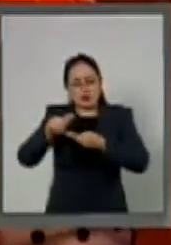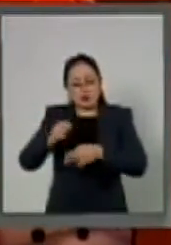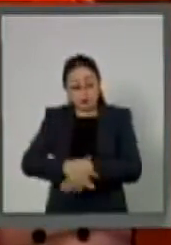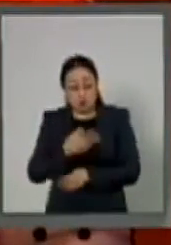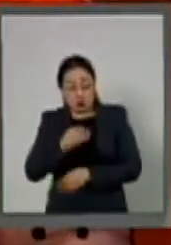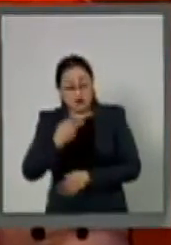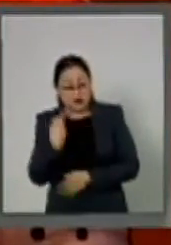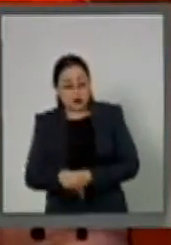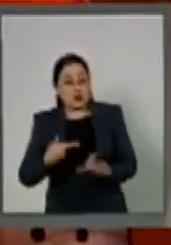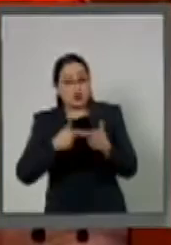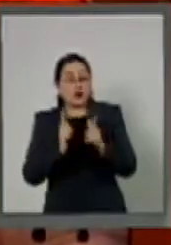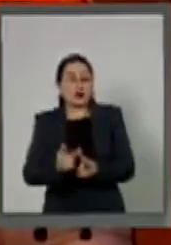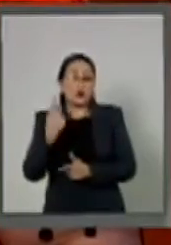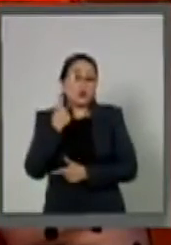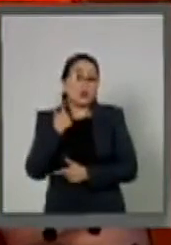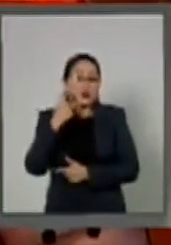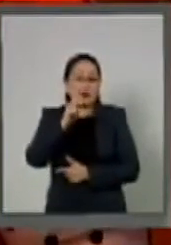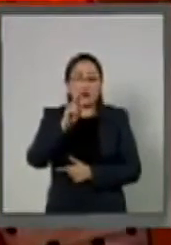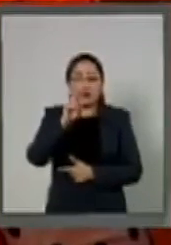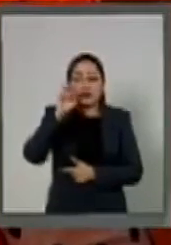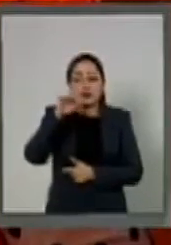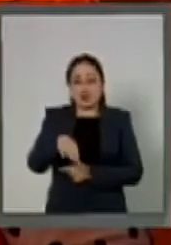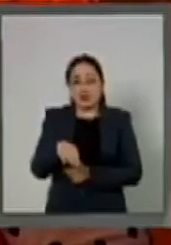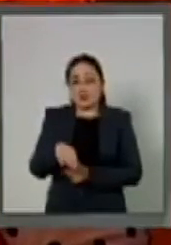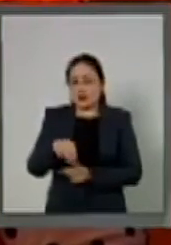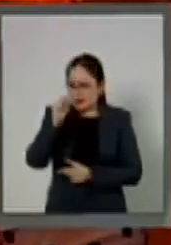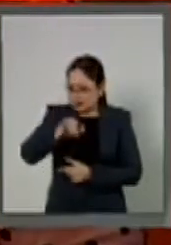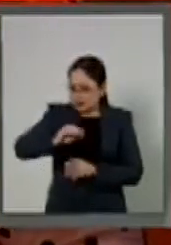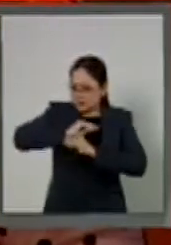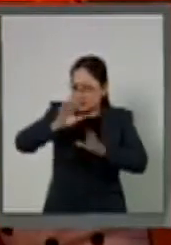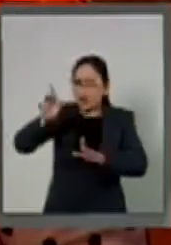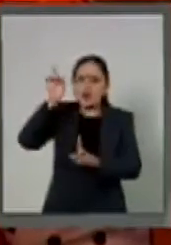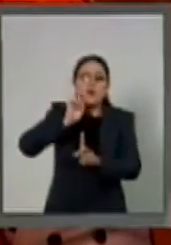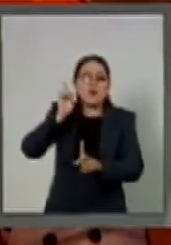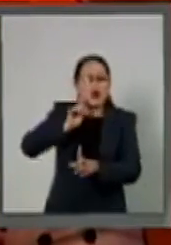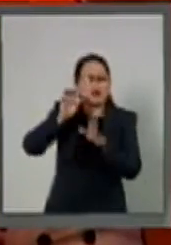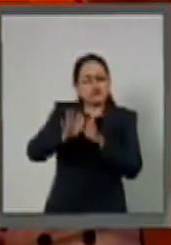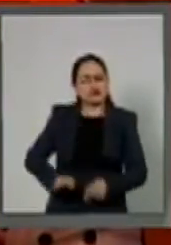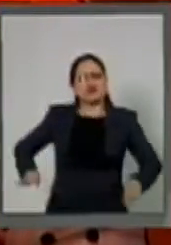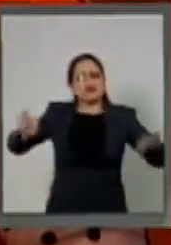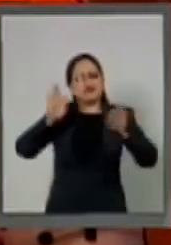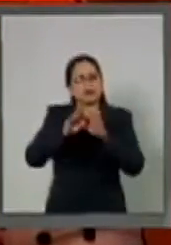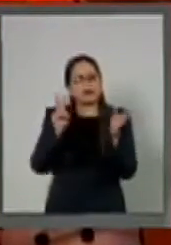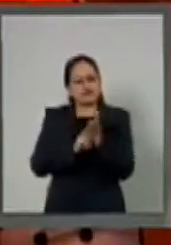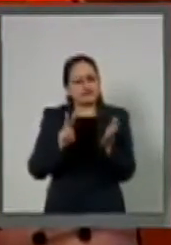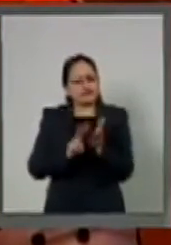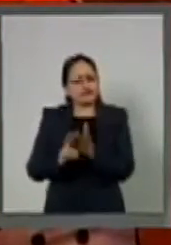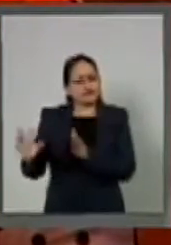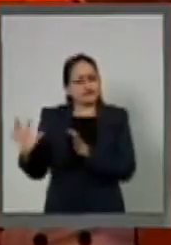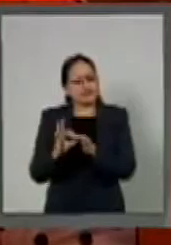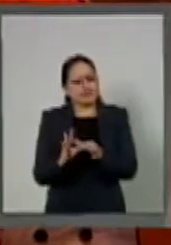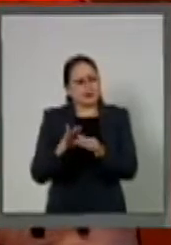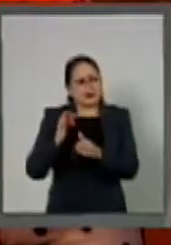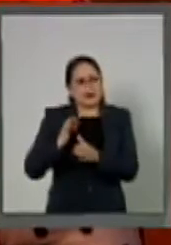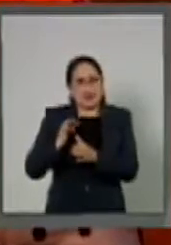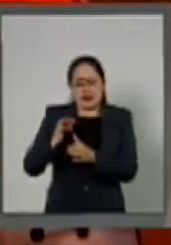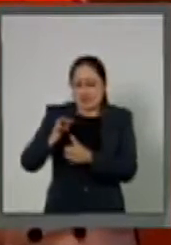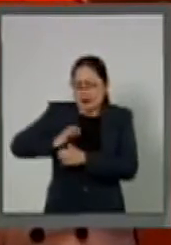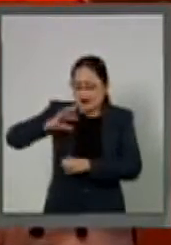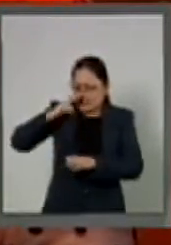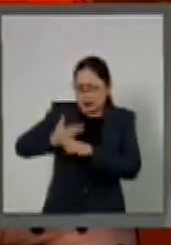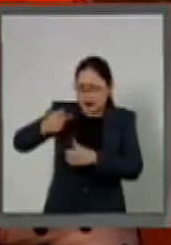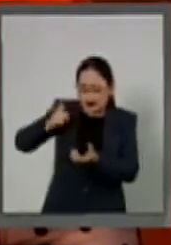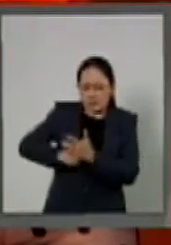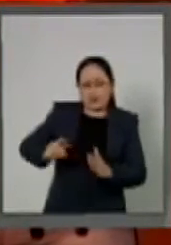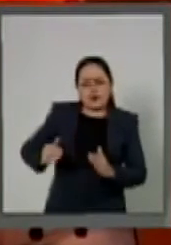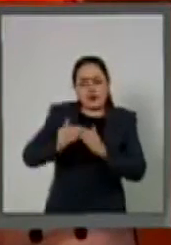Partido Verde está cierto que la mujer es un eslabón trascendental como pilar de la familia, al igual